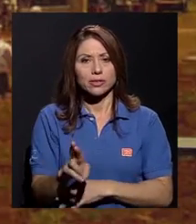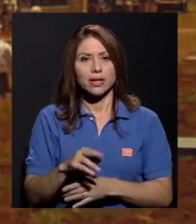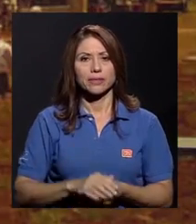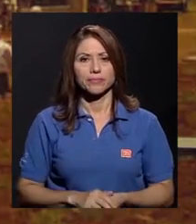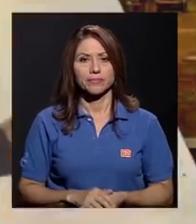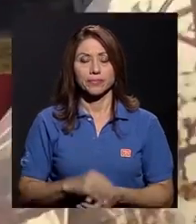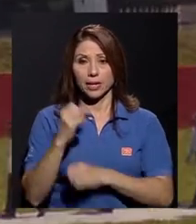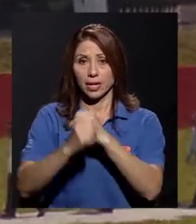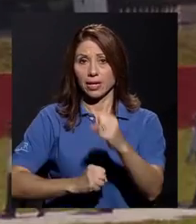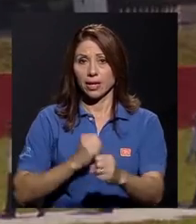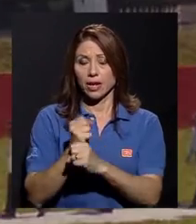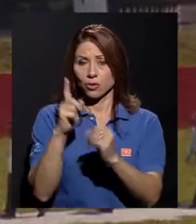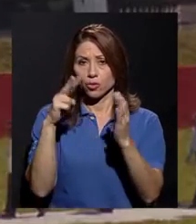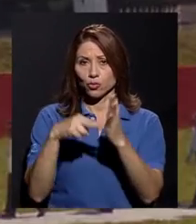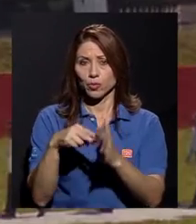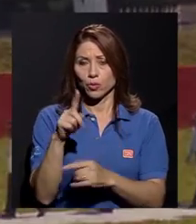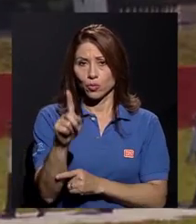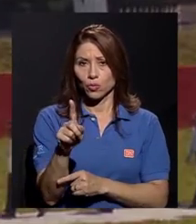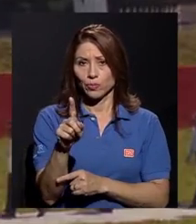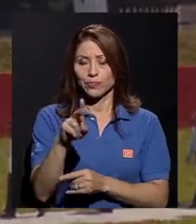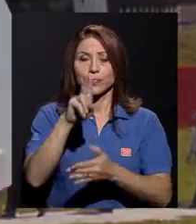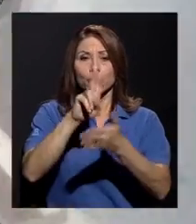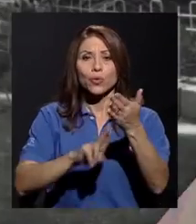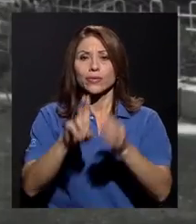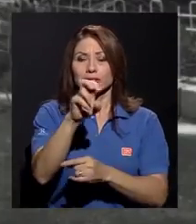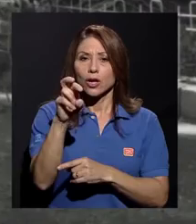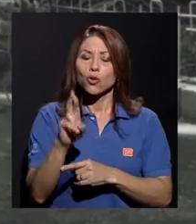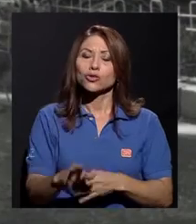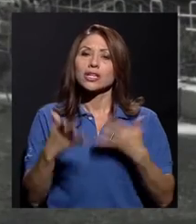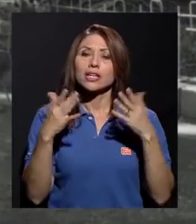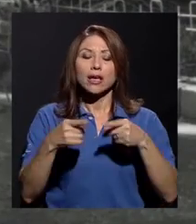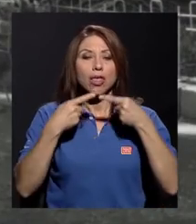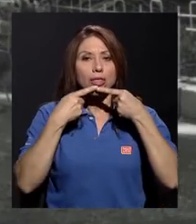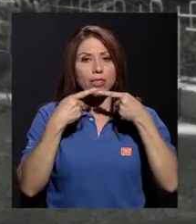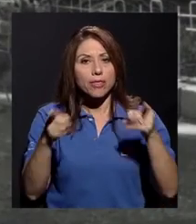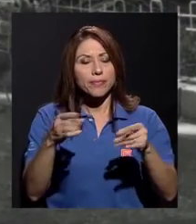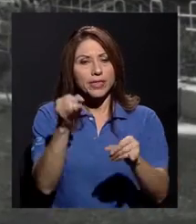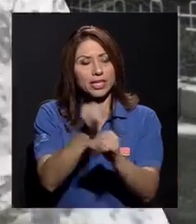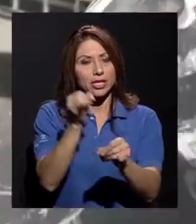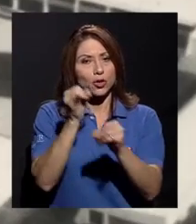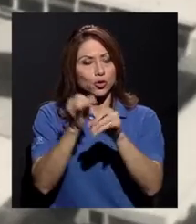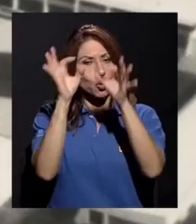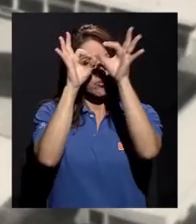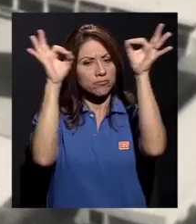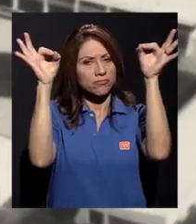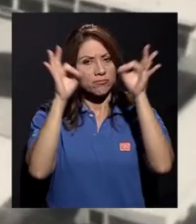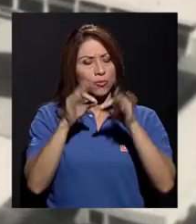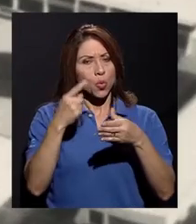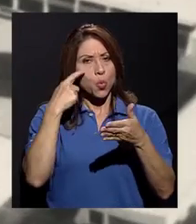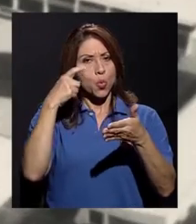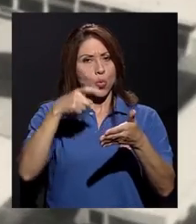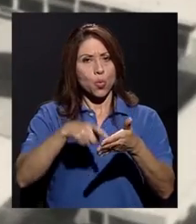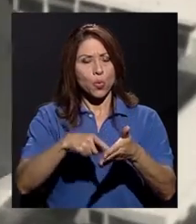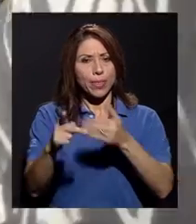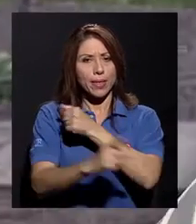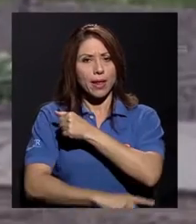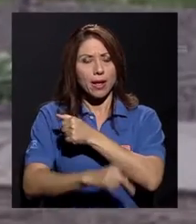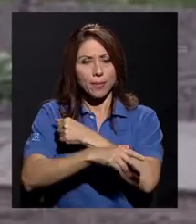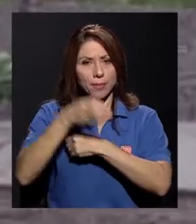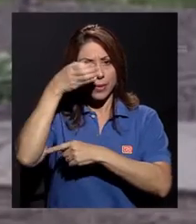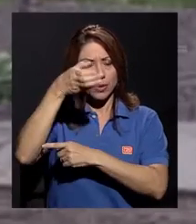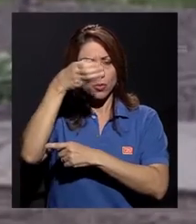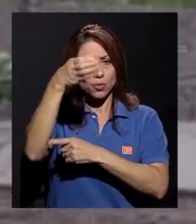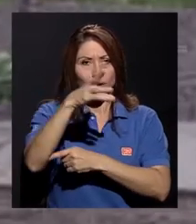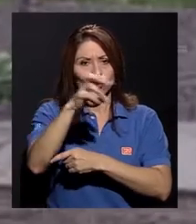En el 2001, la Universidad de Costa Rica es declarada institución benemérita de la patria y la cultura costarricense